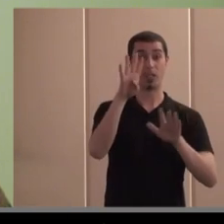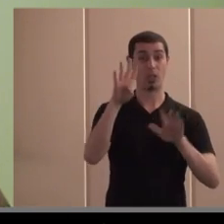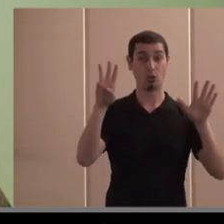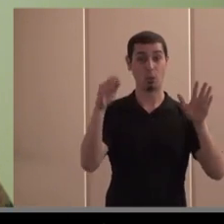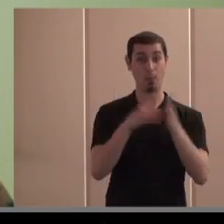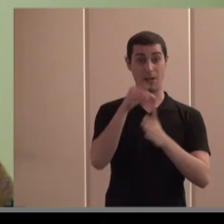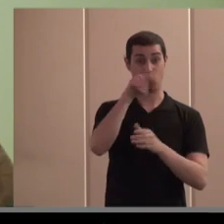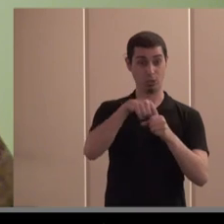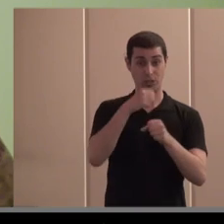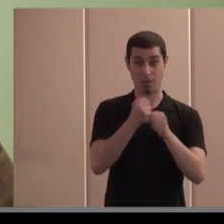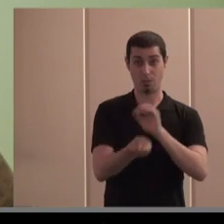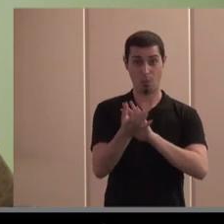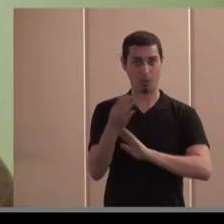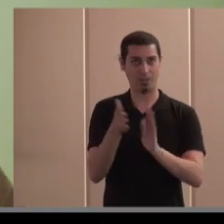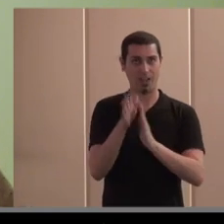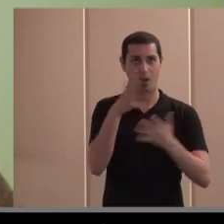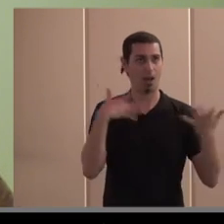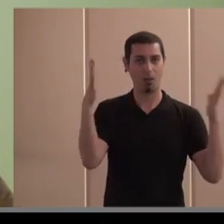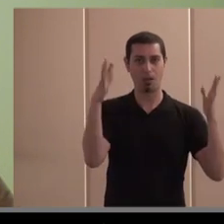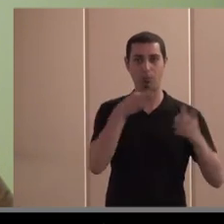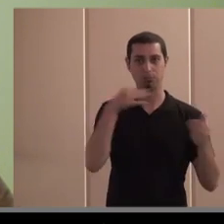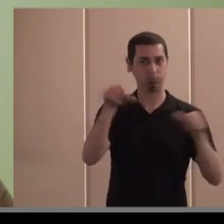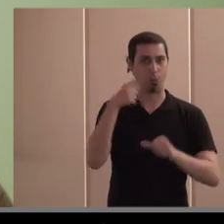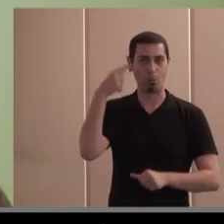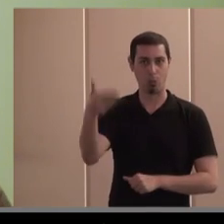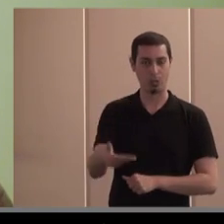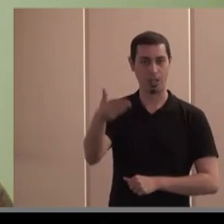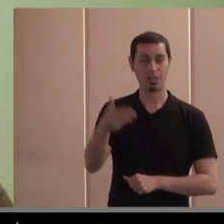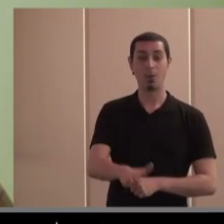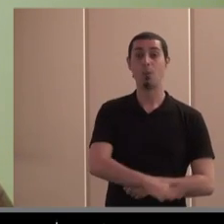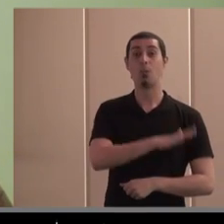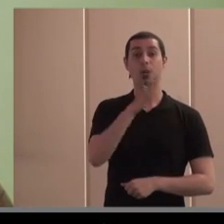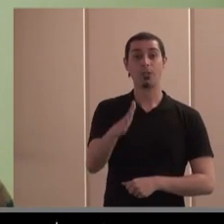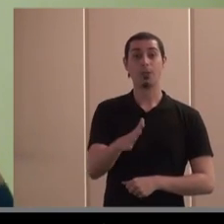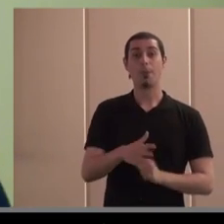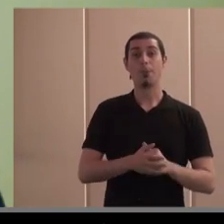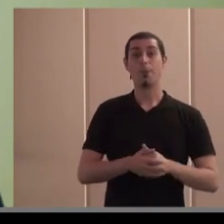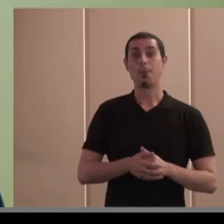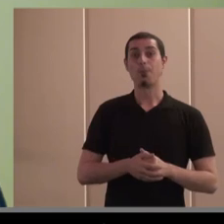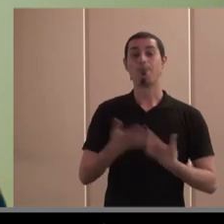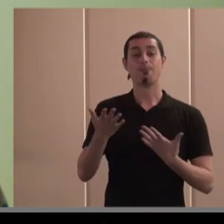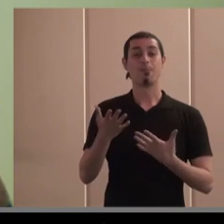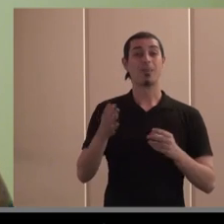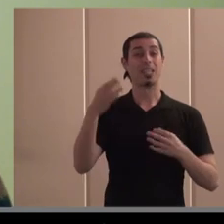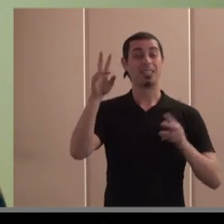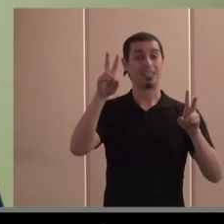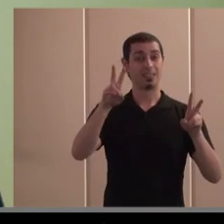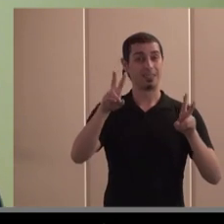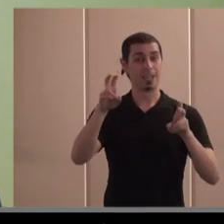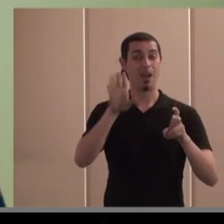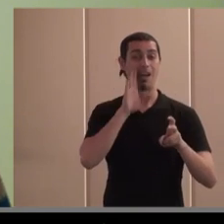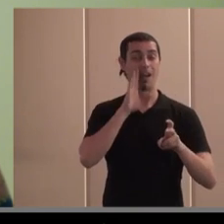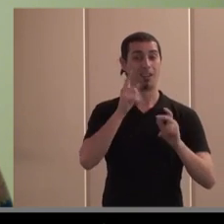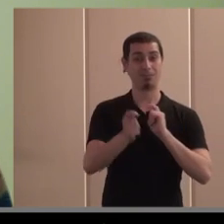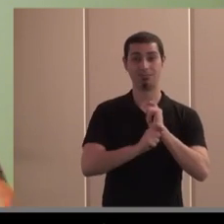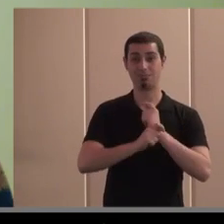con la que está cayendo en estos momentos pues creo que es algo importante por lo tanto no solamente estas